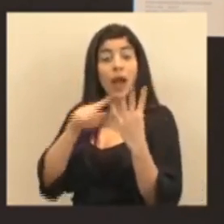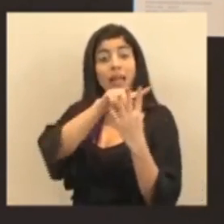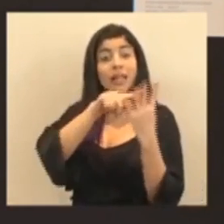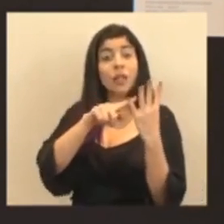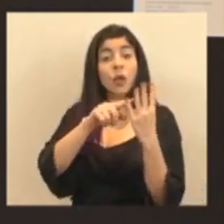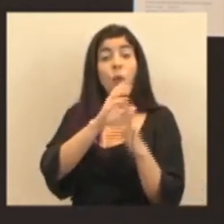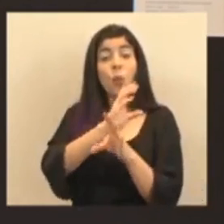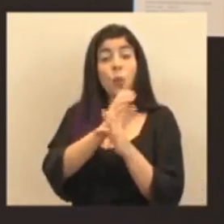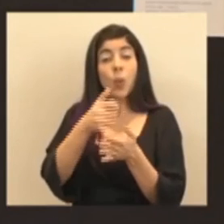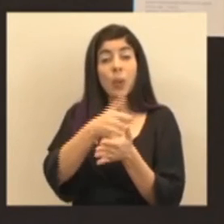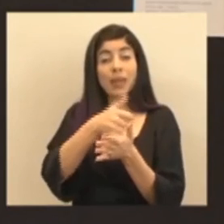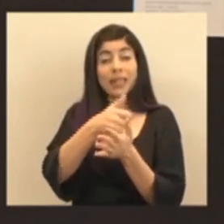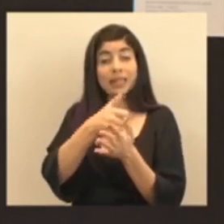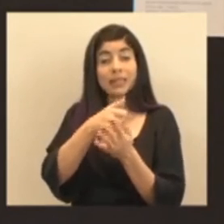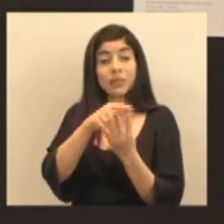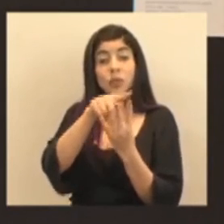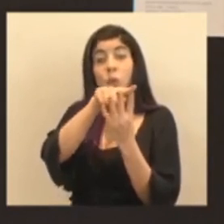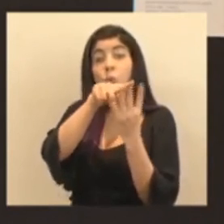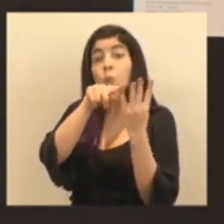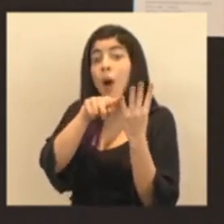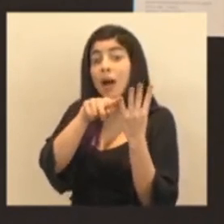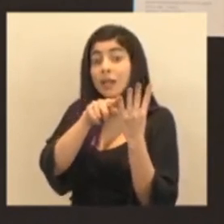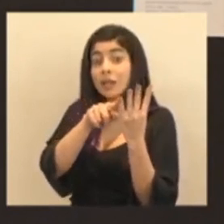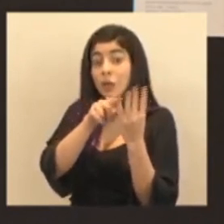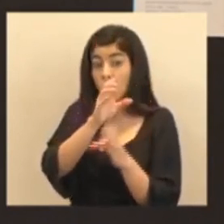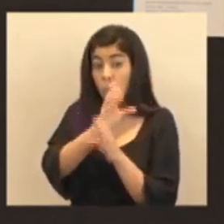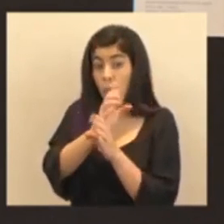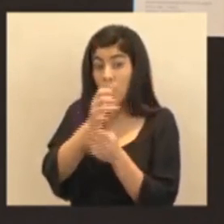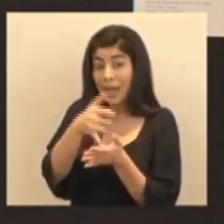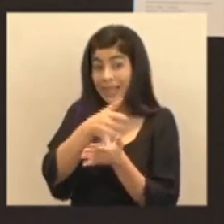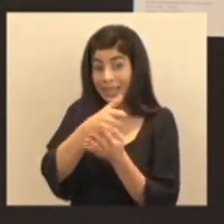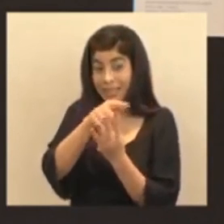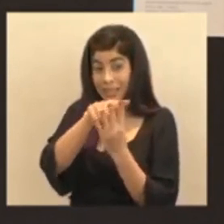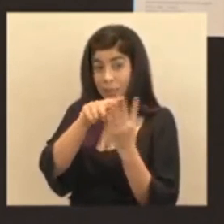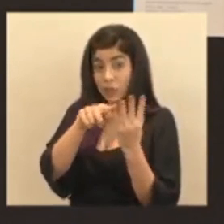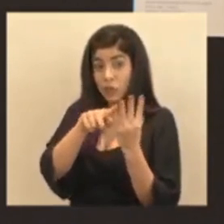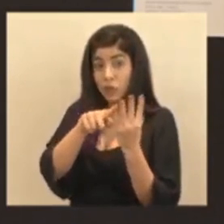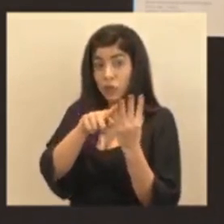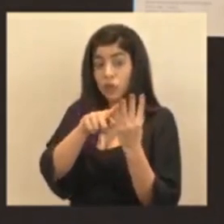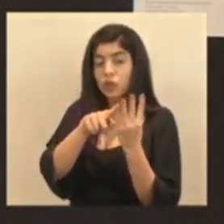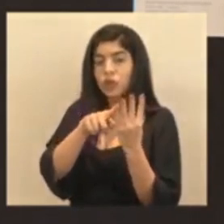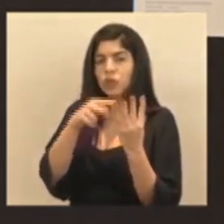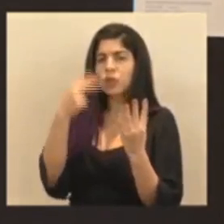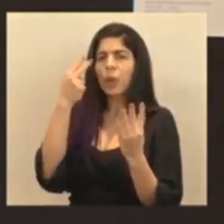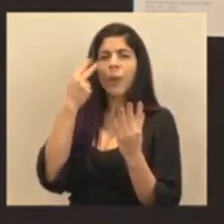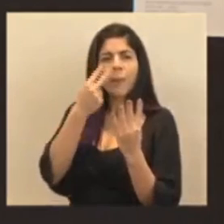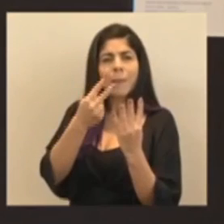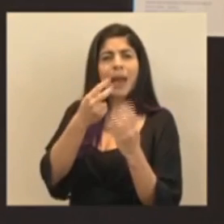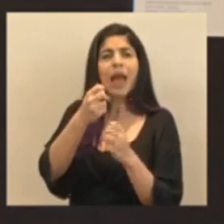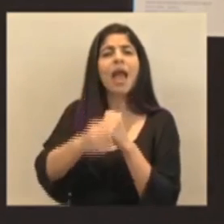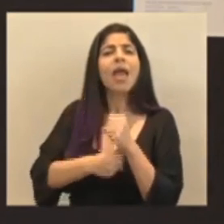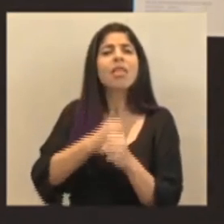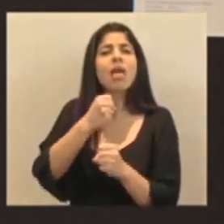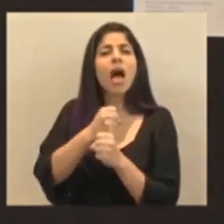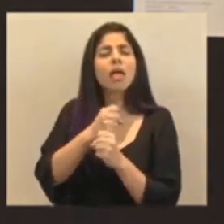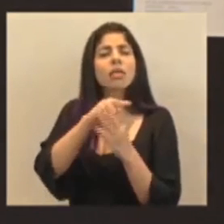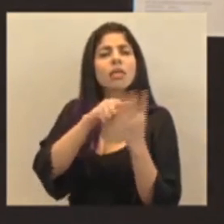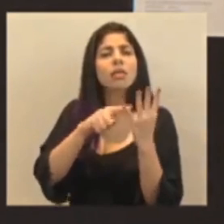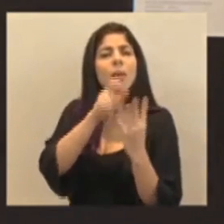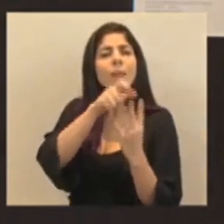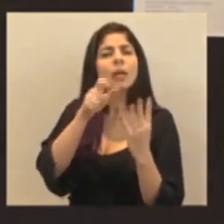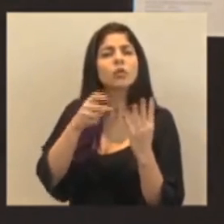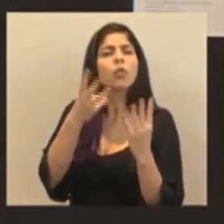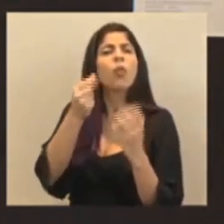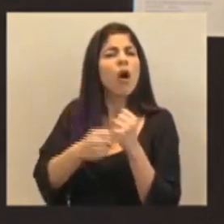cuidados intensivos, de esos cuatro, hacemos notar las edades de esas cuatro